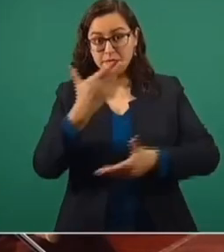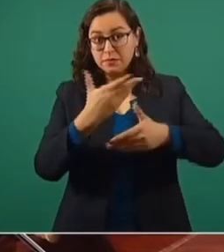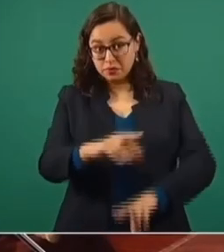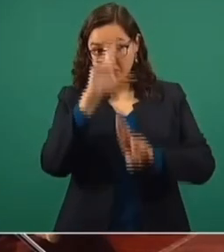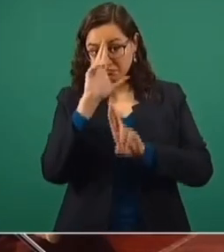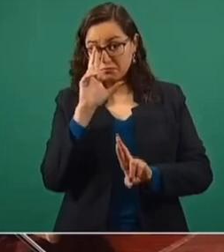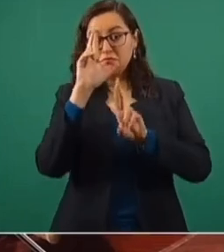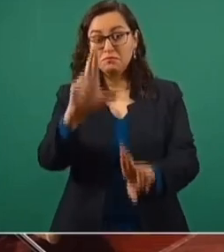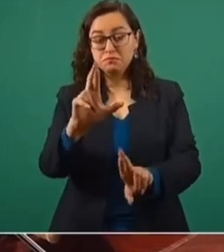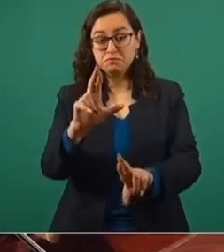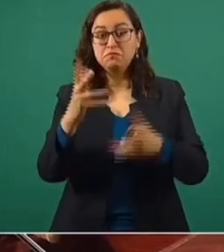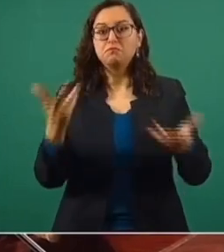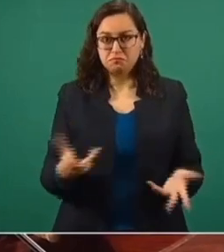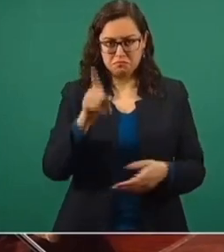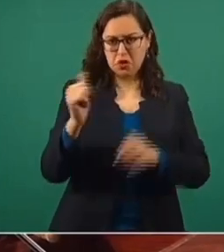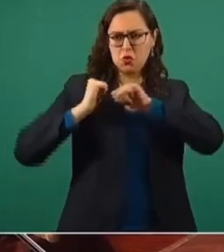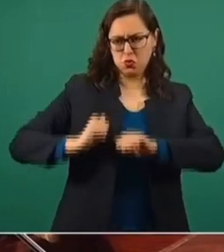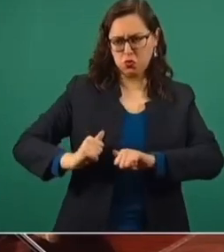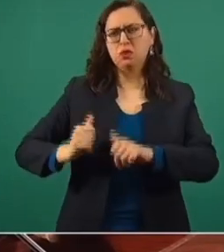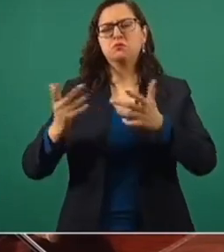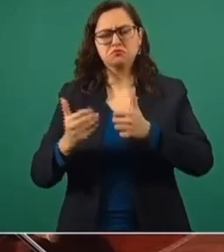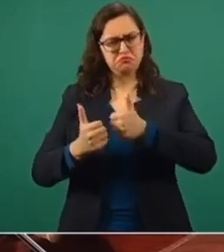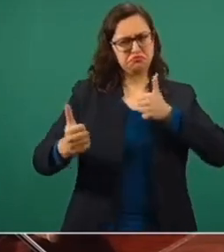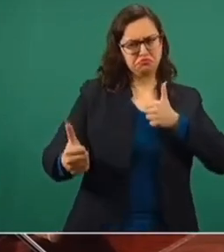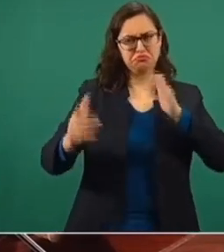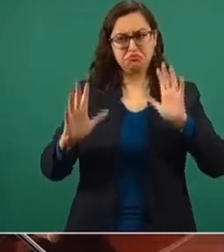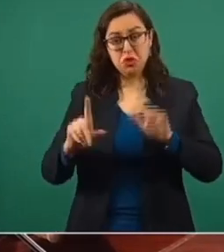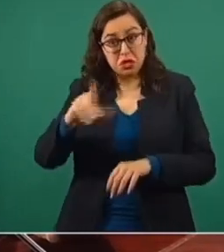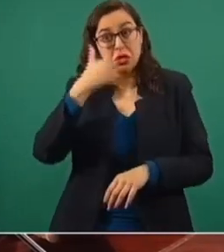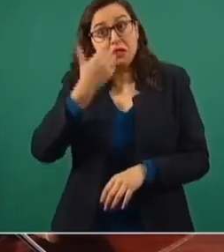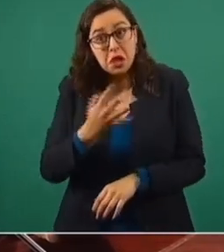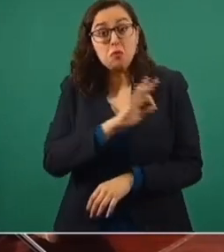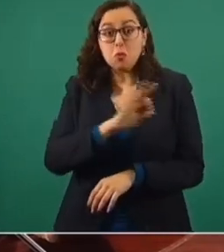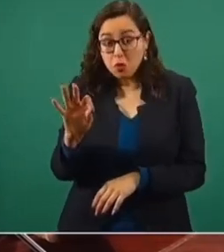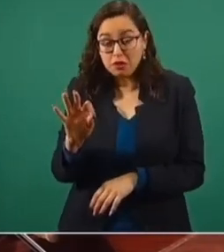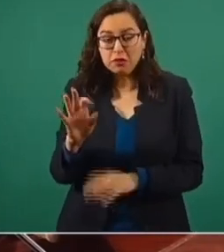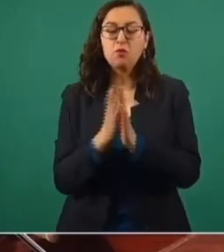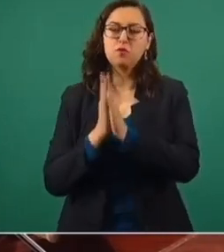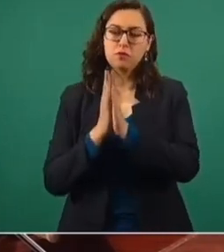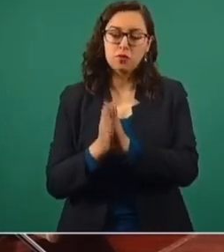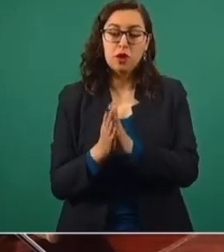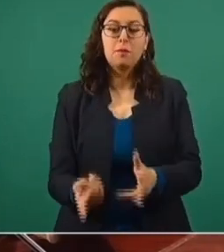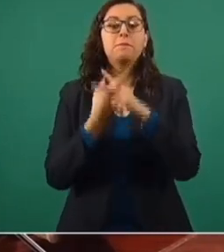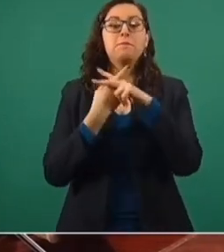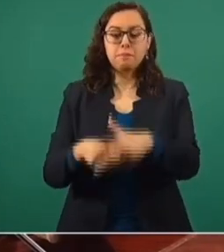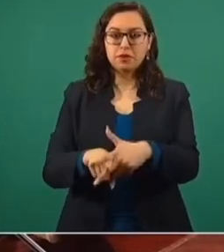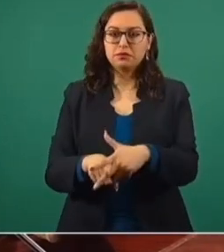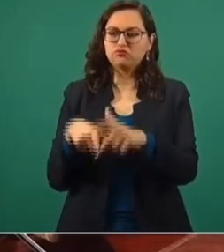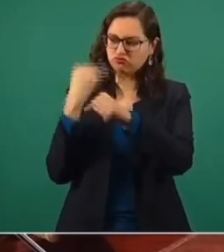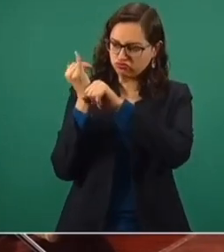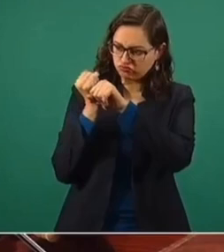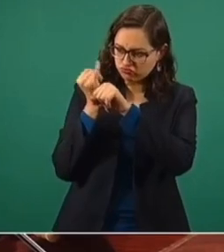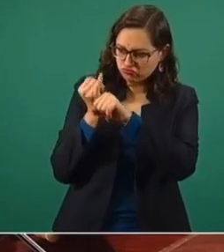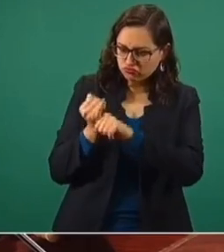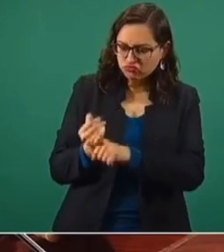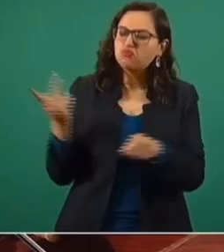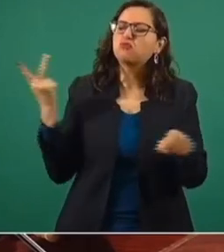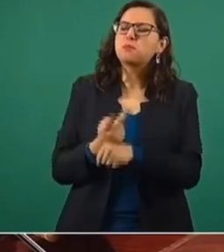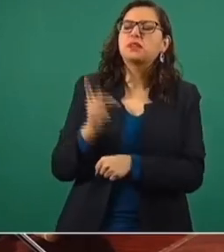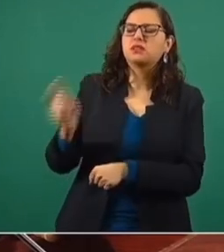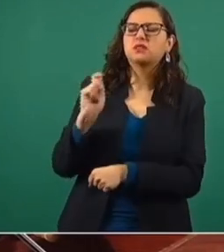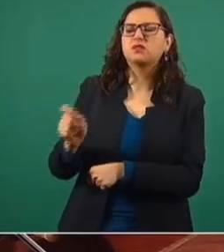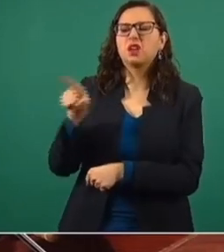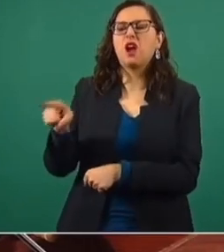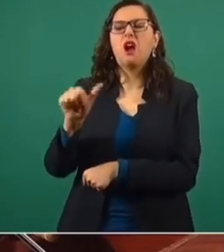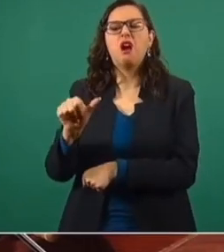observancia del principio de separación de poderes, y si para ello no tiene inconveniente, que se emprendan las acciones necesarias para impulsar una investigación